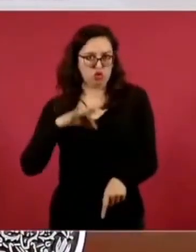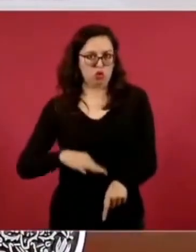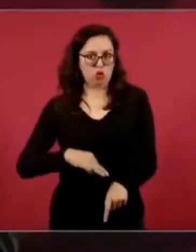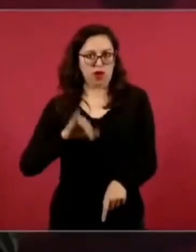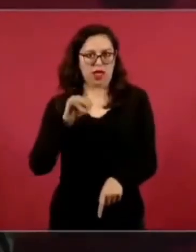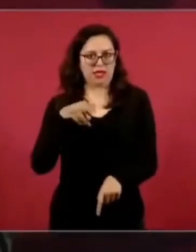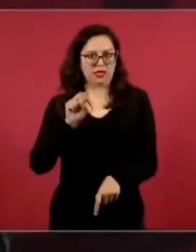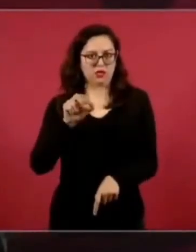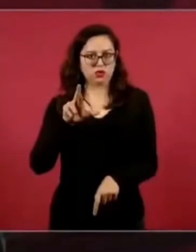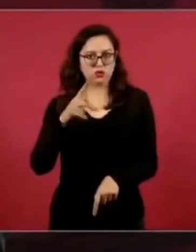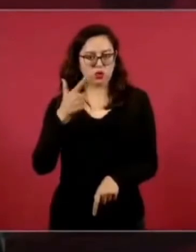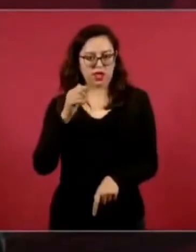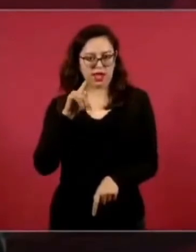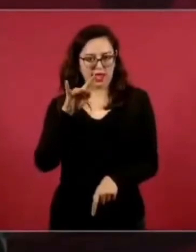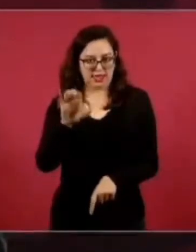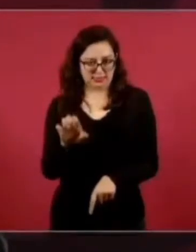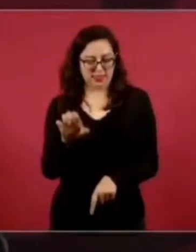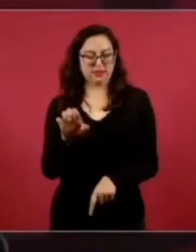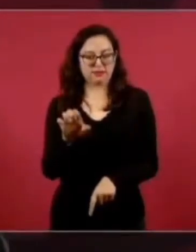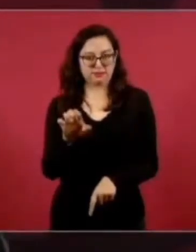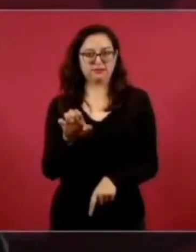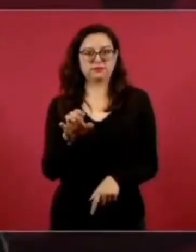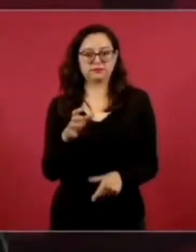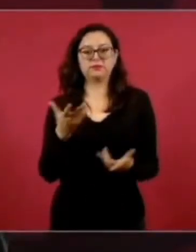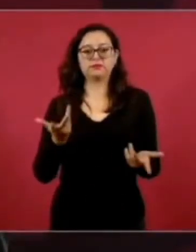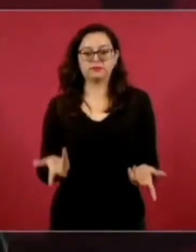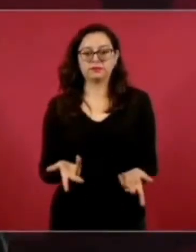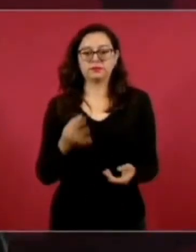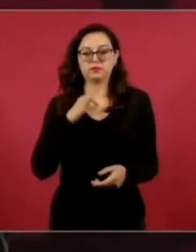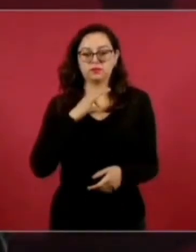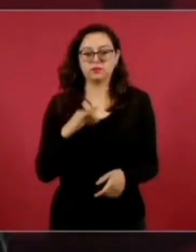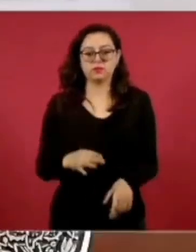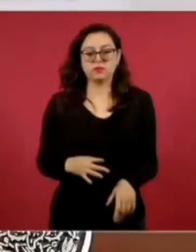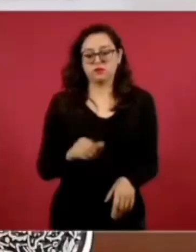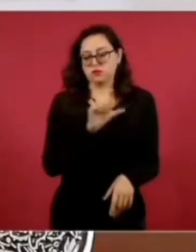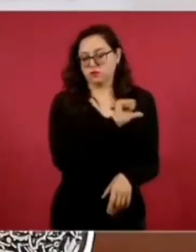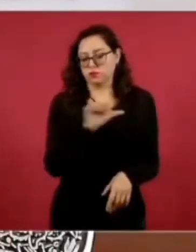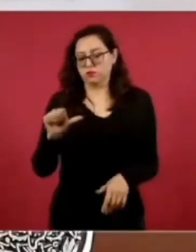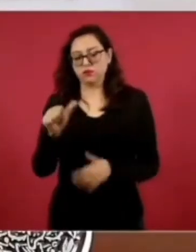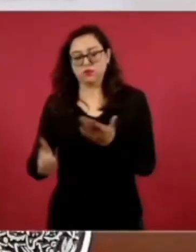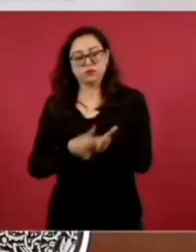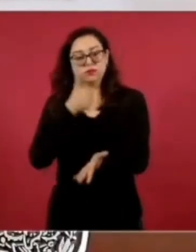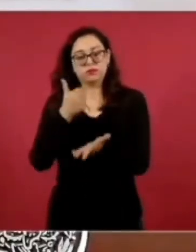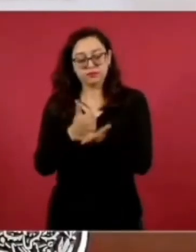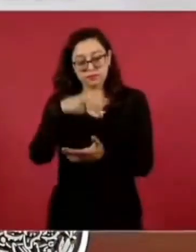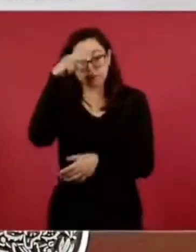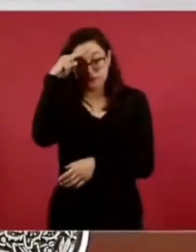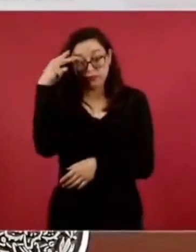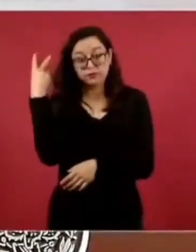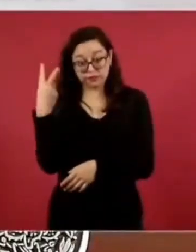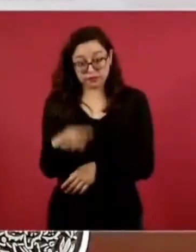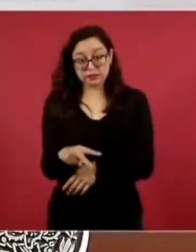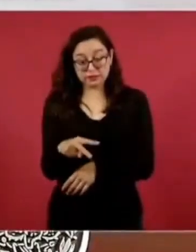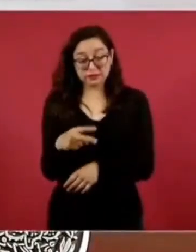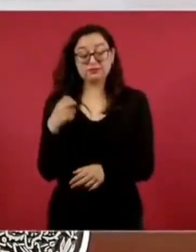el insurgente que es de Toluca a la Ciudad de México. Ese tren